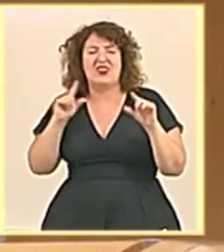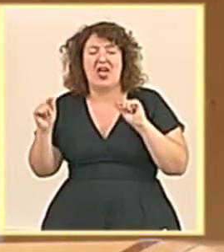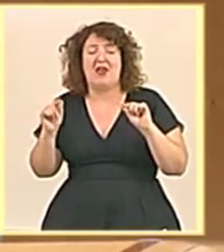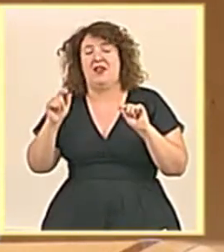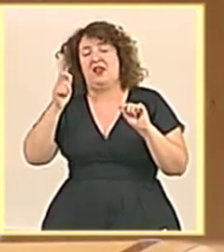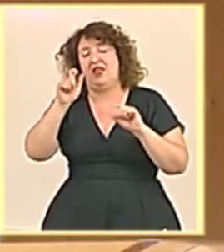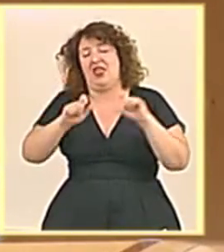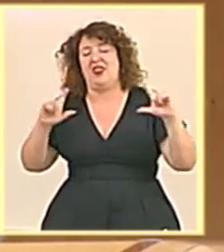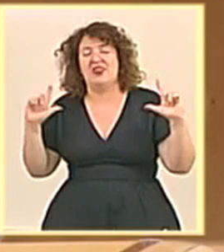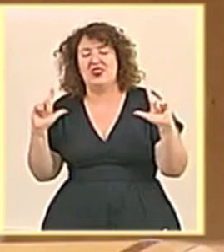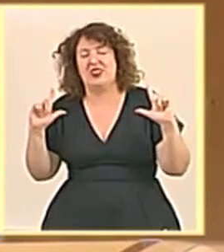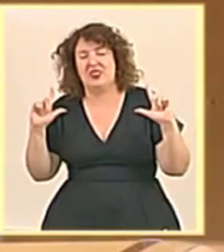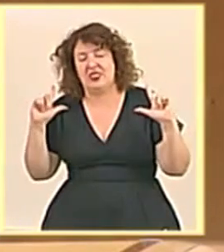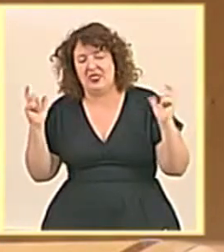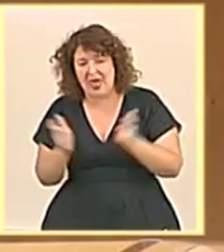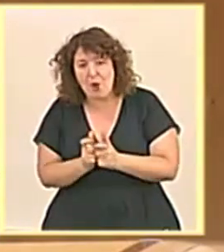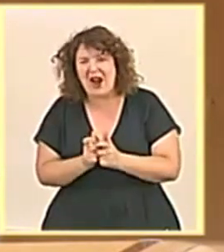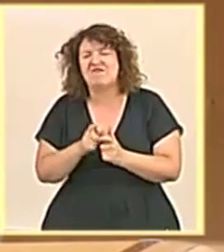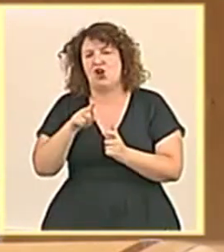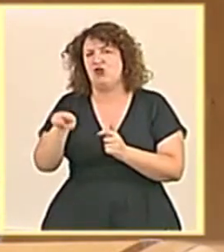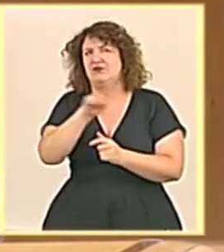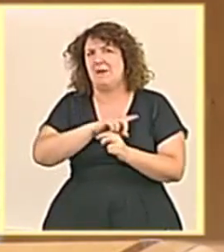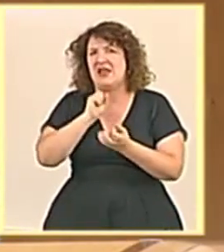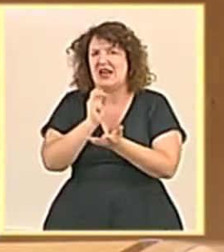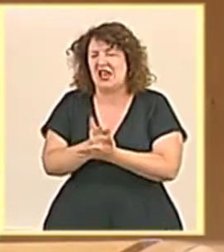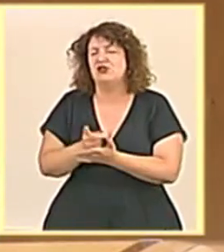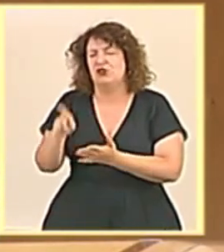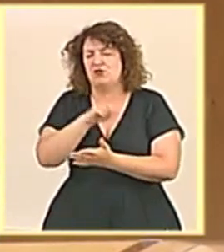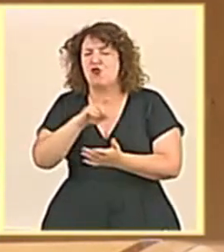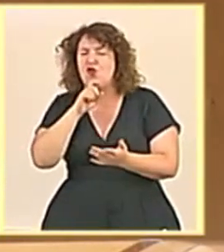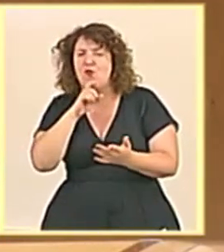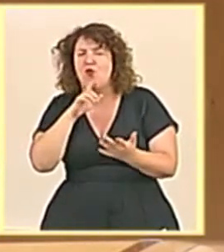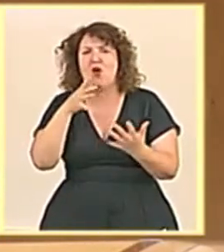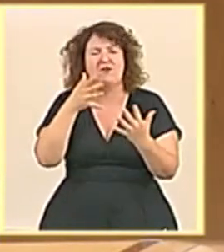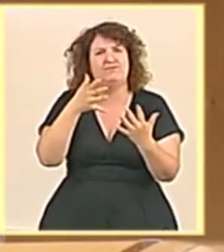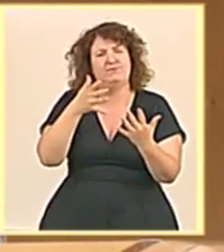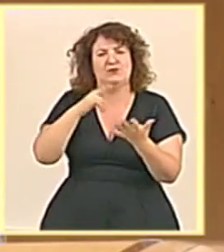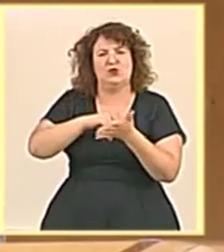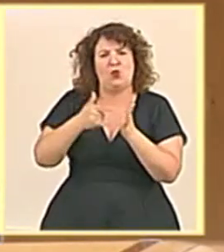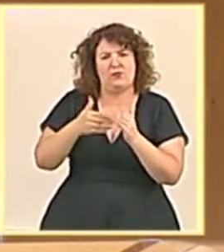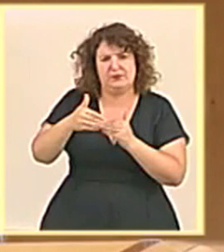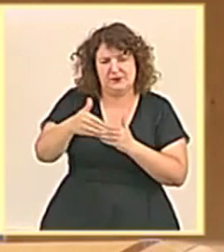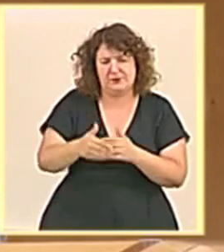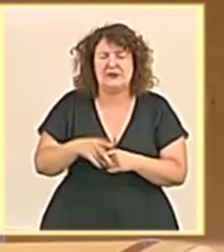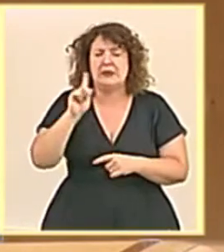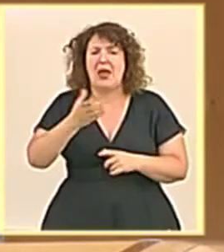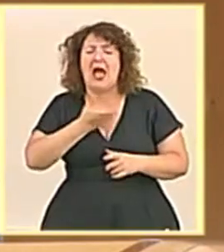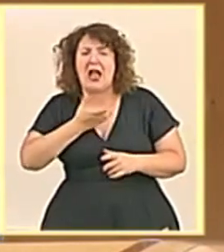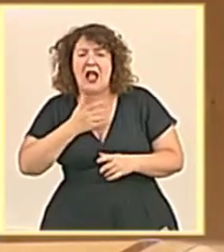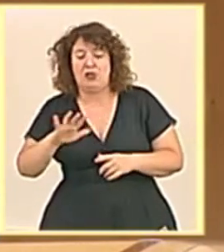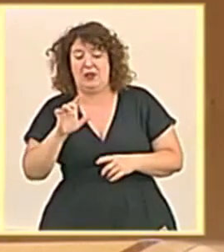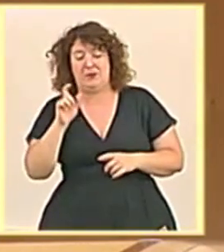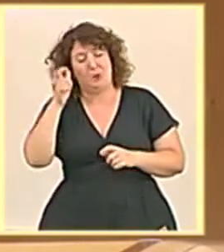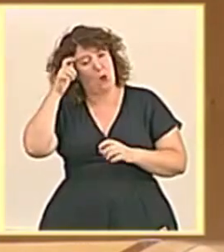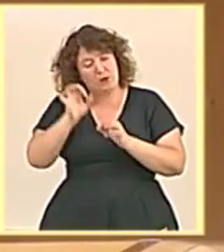urnas. También, evidentemente, con los ayuntamientos y, en particular, con los alcaldes y alcaldesas de los municipios del